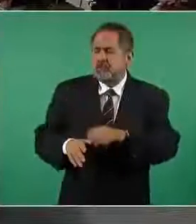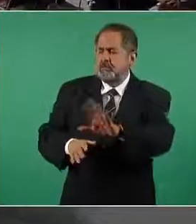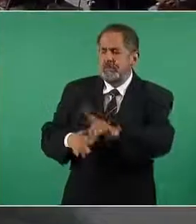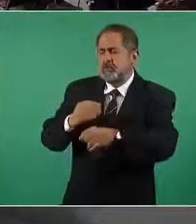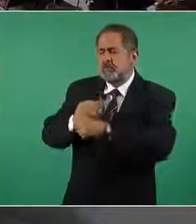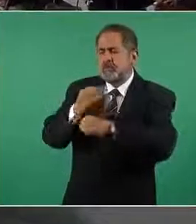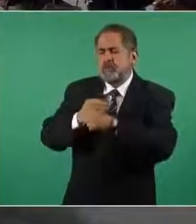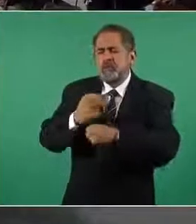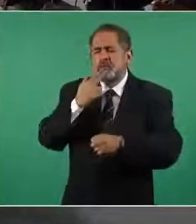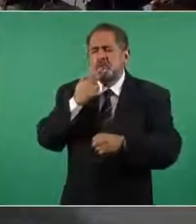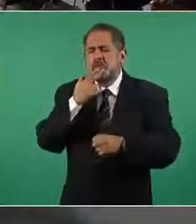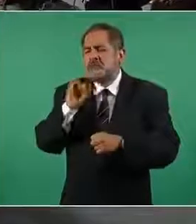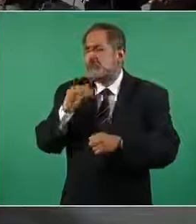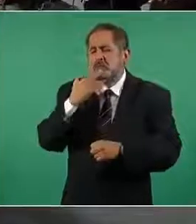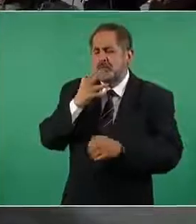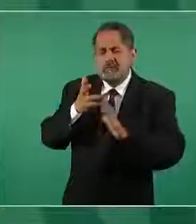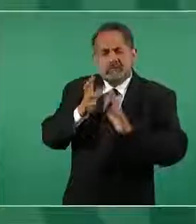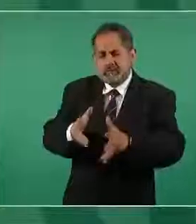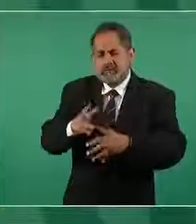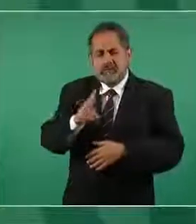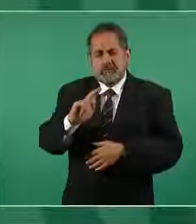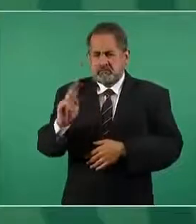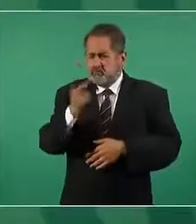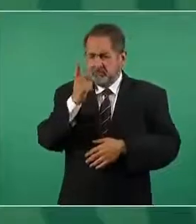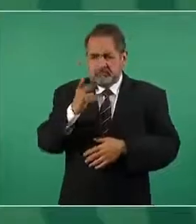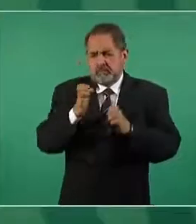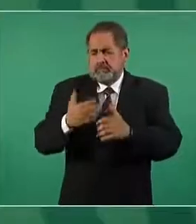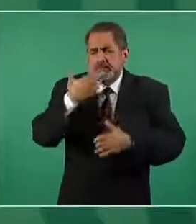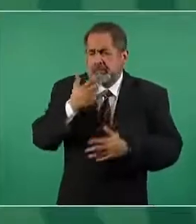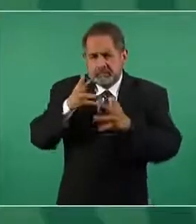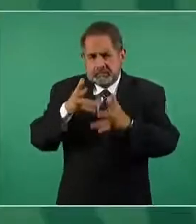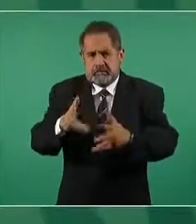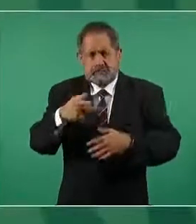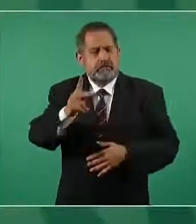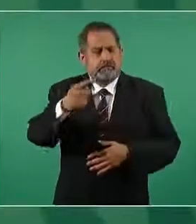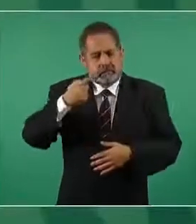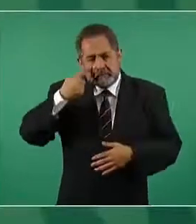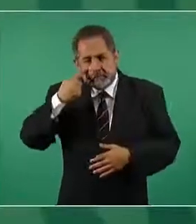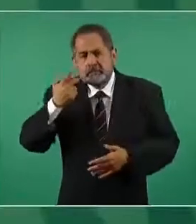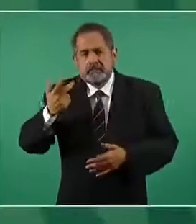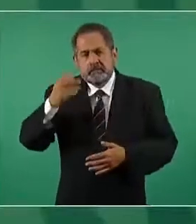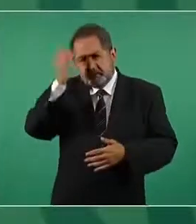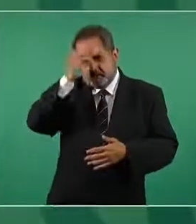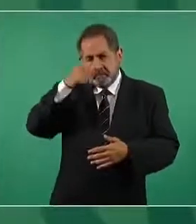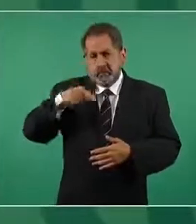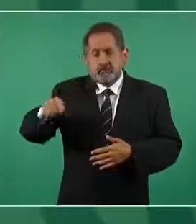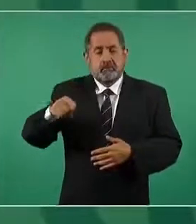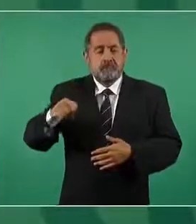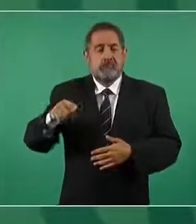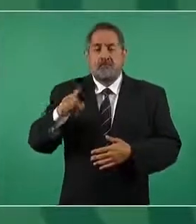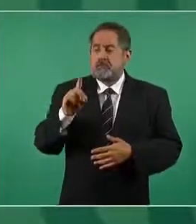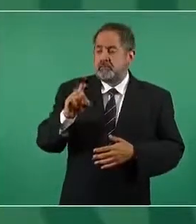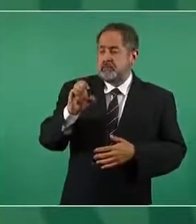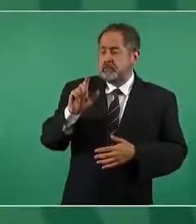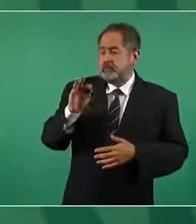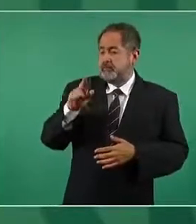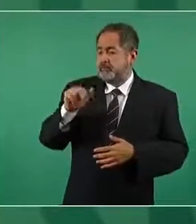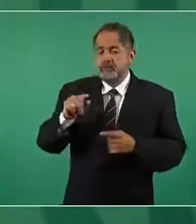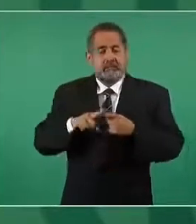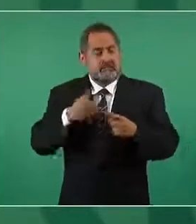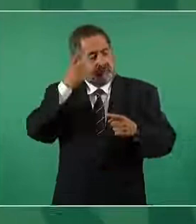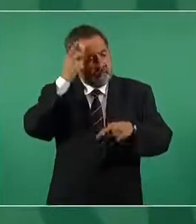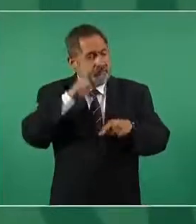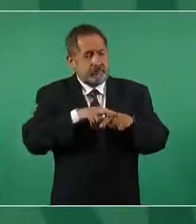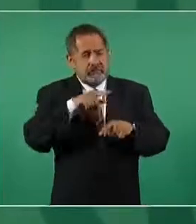bien pero vamos a ver qué opina la maestra Delfina qué opina el